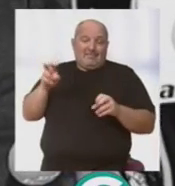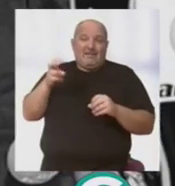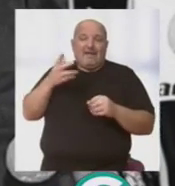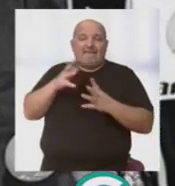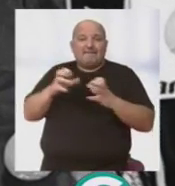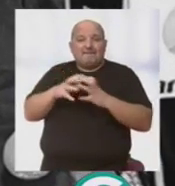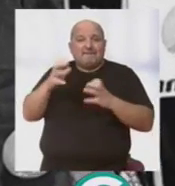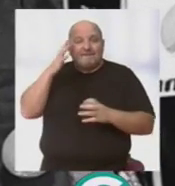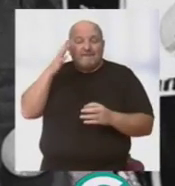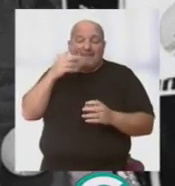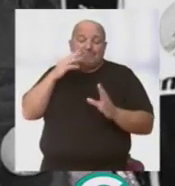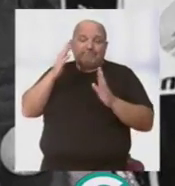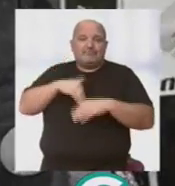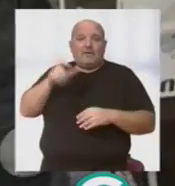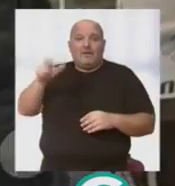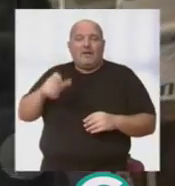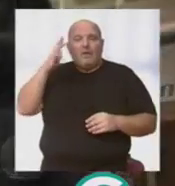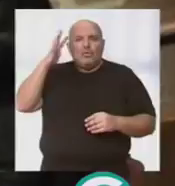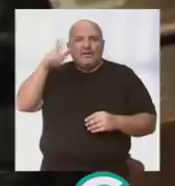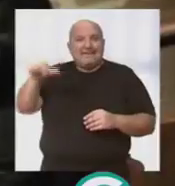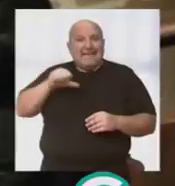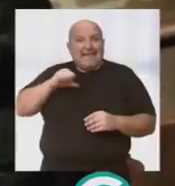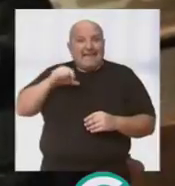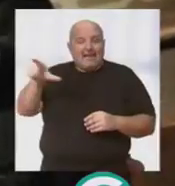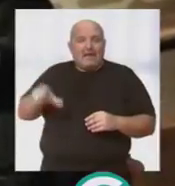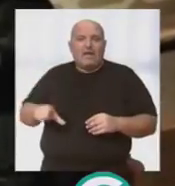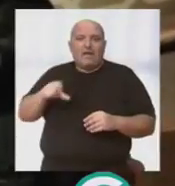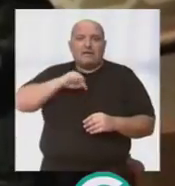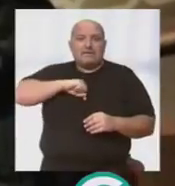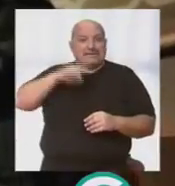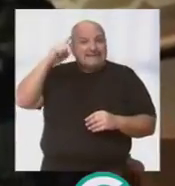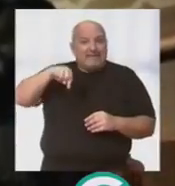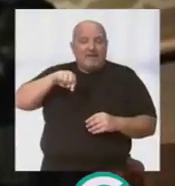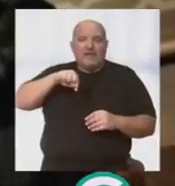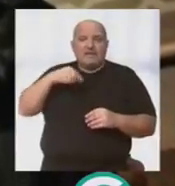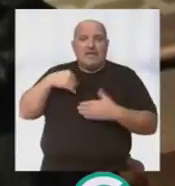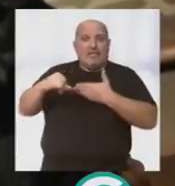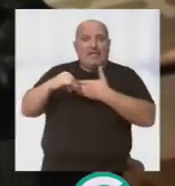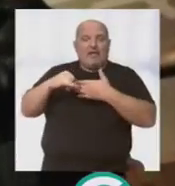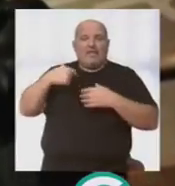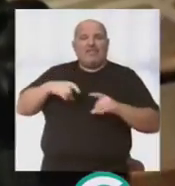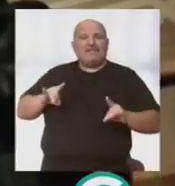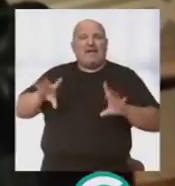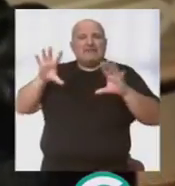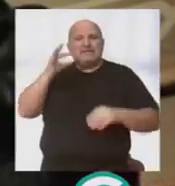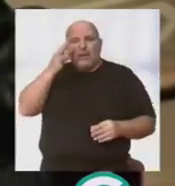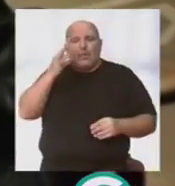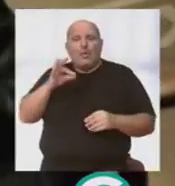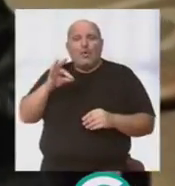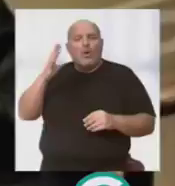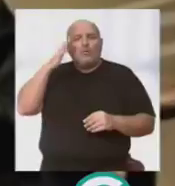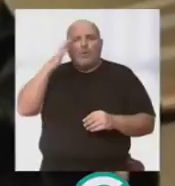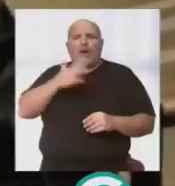ganas de poderla llevar a cabo es que la ilusión que él tenía era que a sabienda de que él ya estaba muy, muy delicado, él se